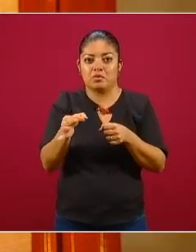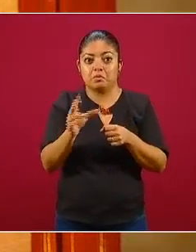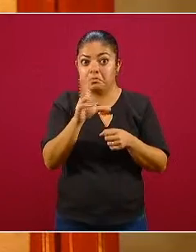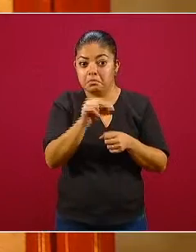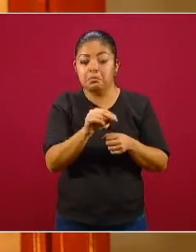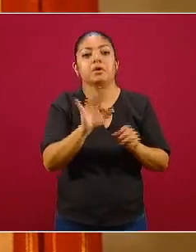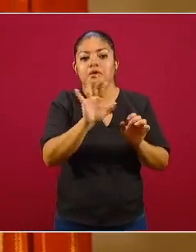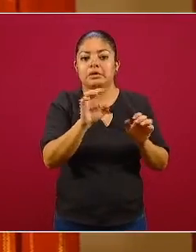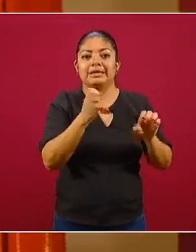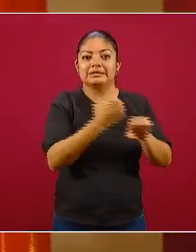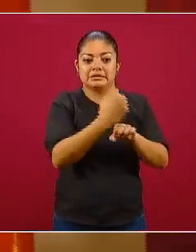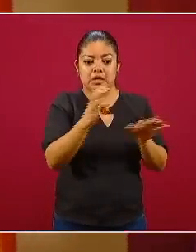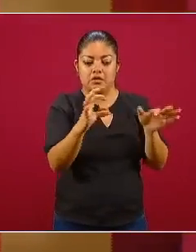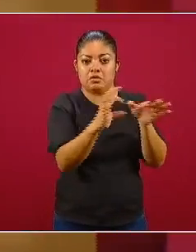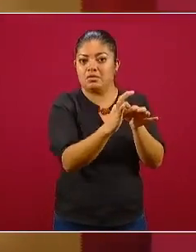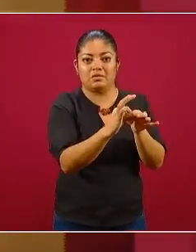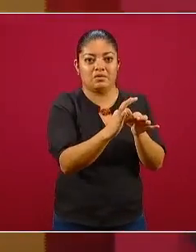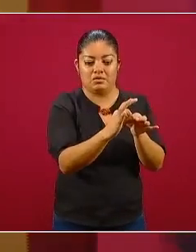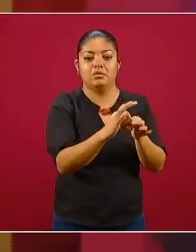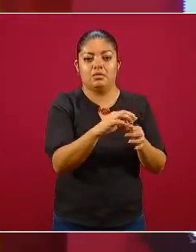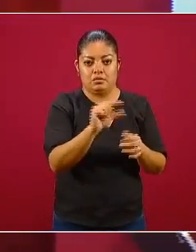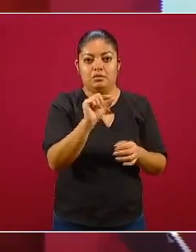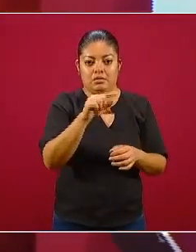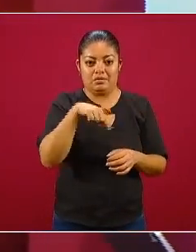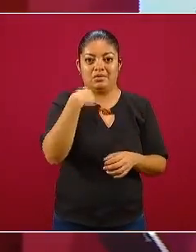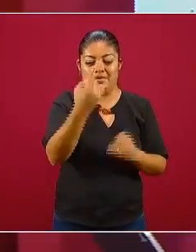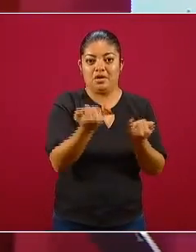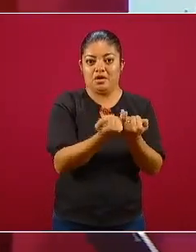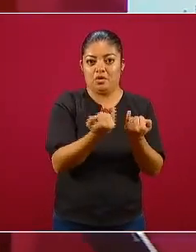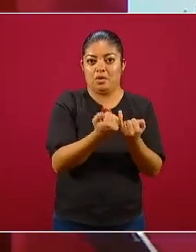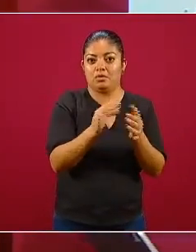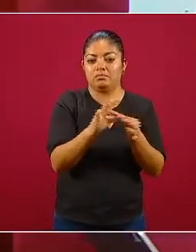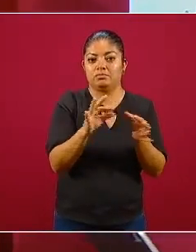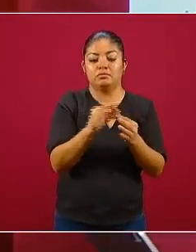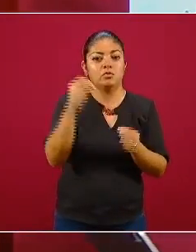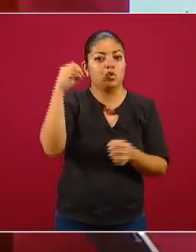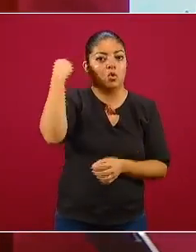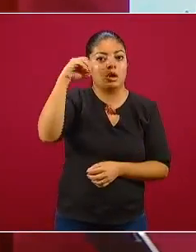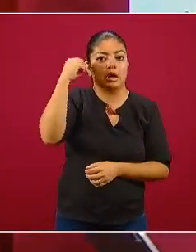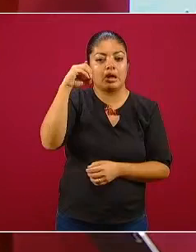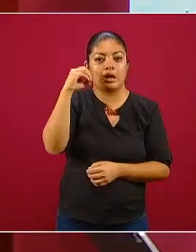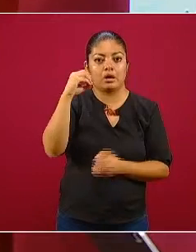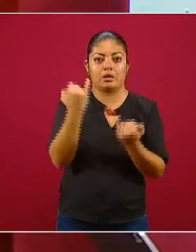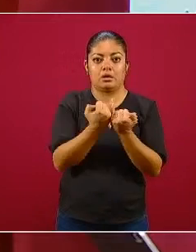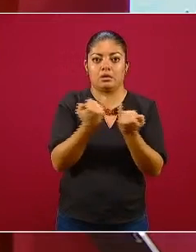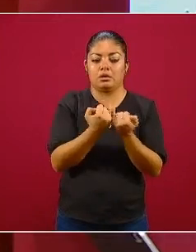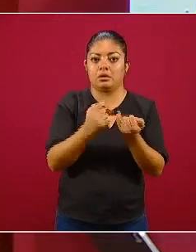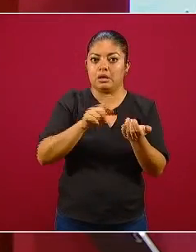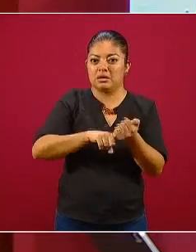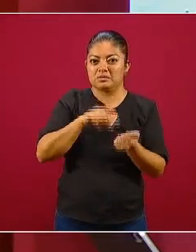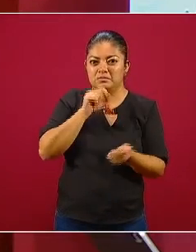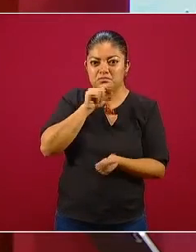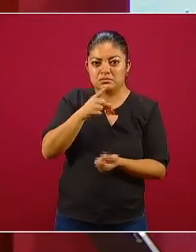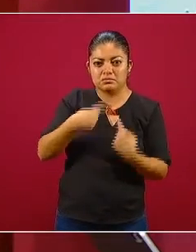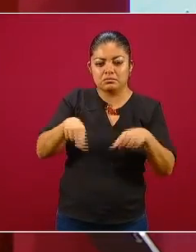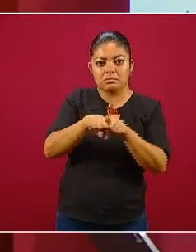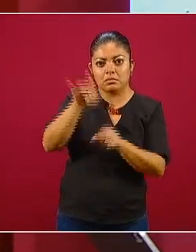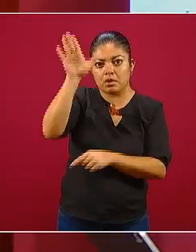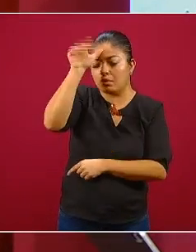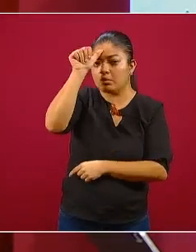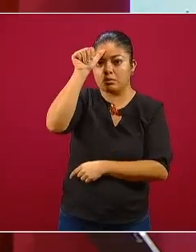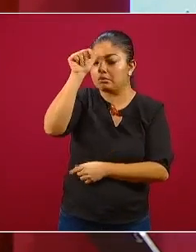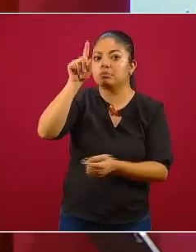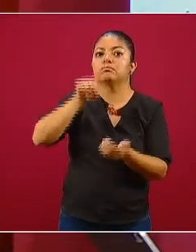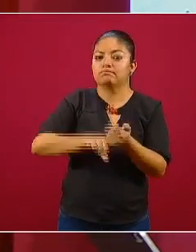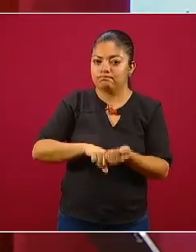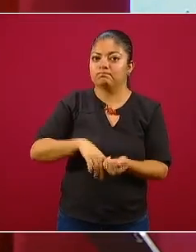predicción no converge lo vamos a ver en el caso de Oaxaca también de manera muy notoria como la predicción no converge lo que nos lleva a identificar